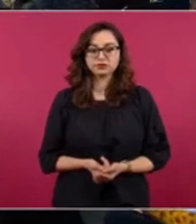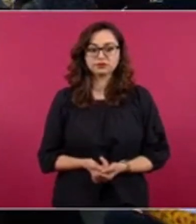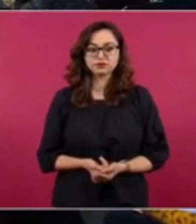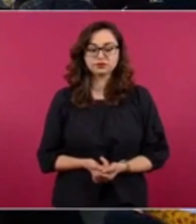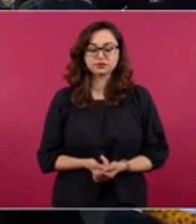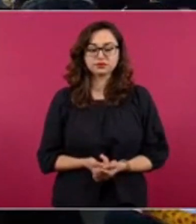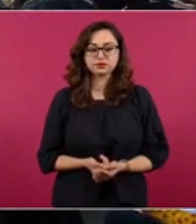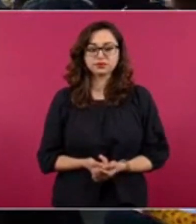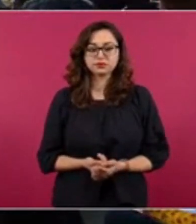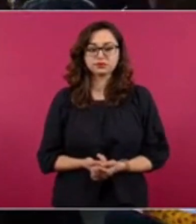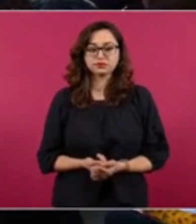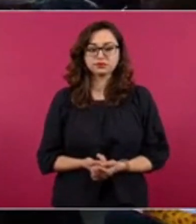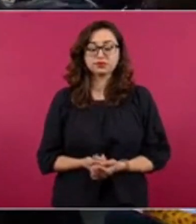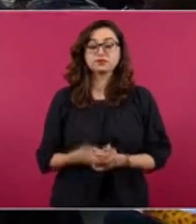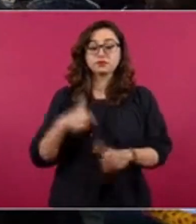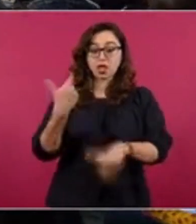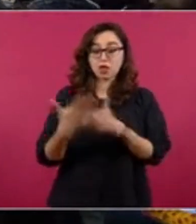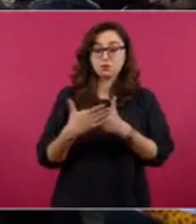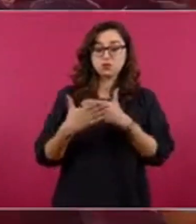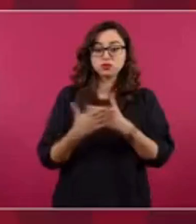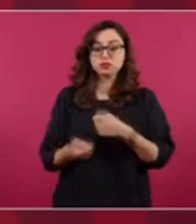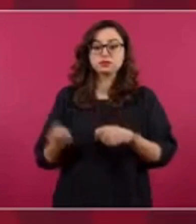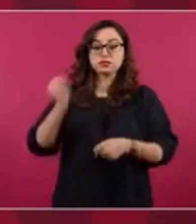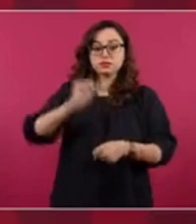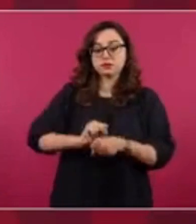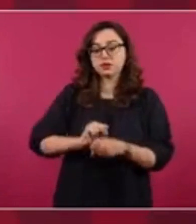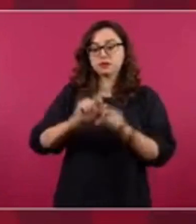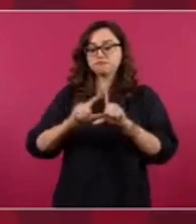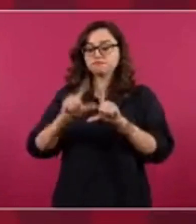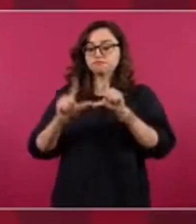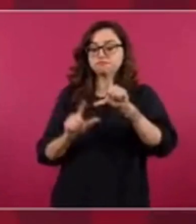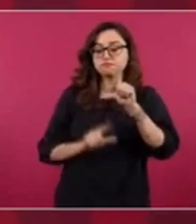Viene a México a la cumbre.